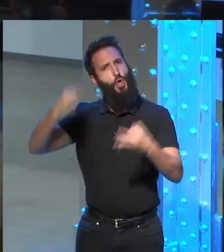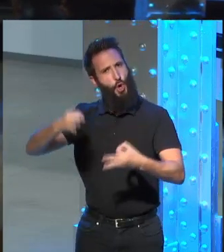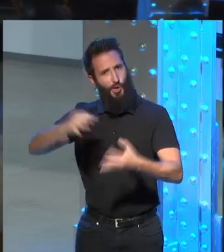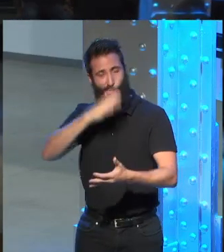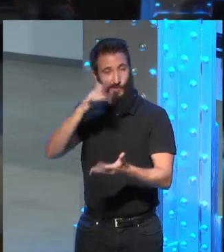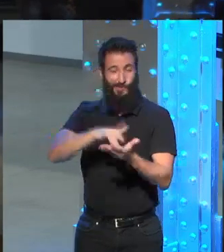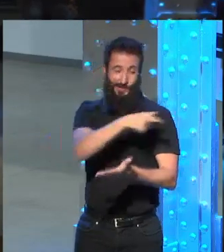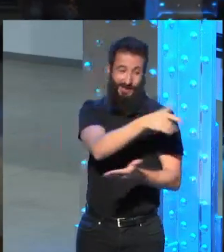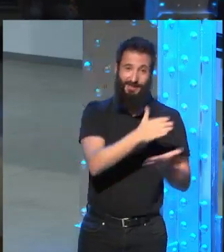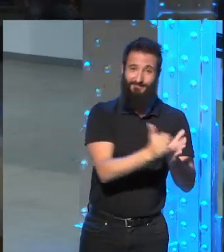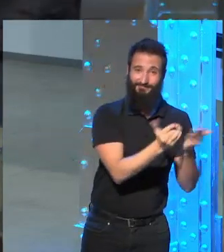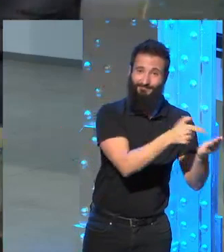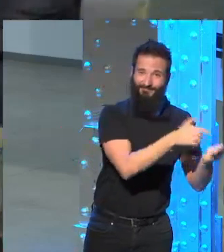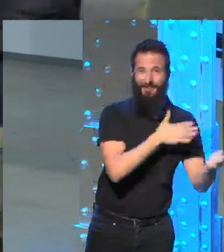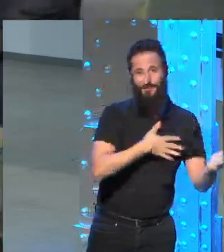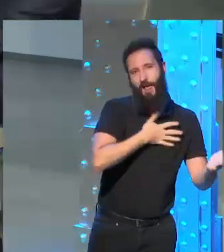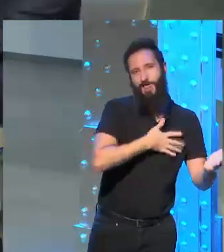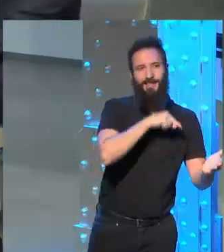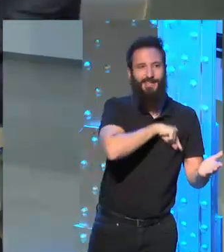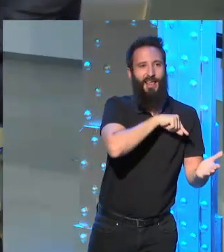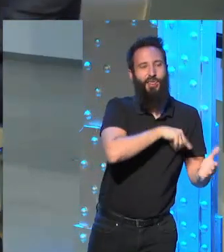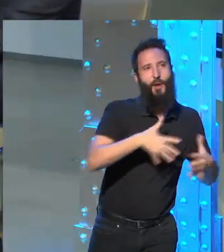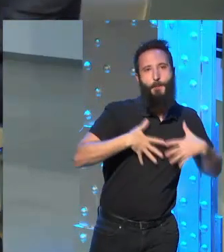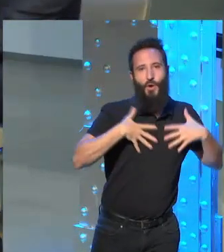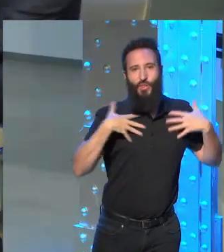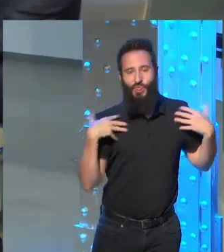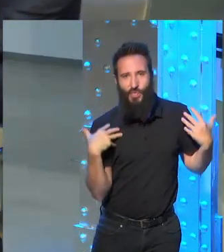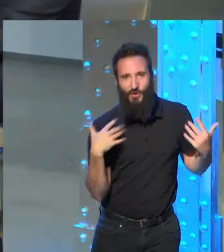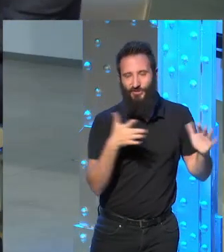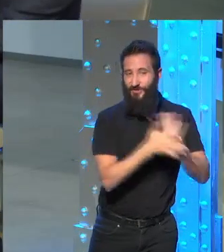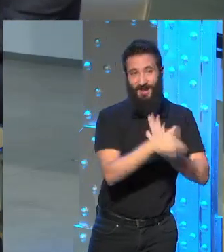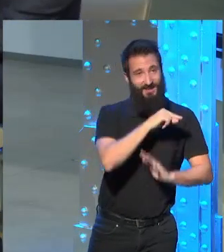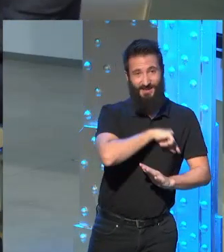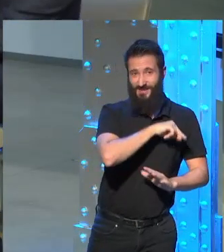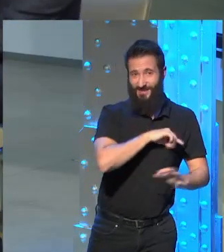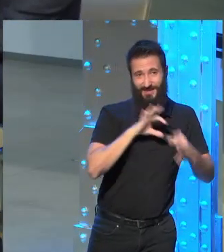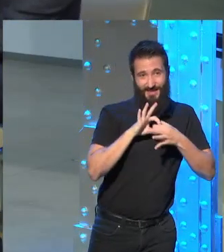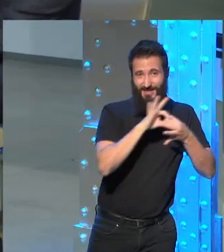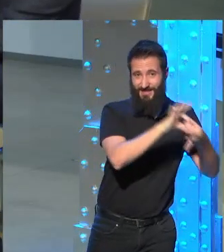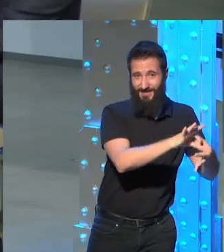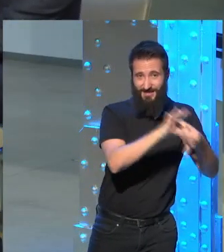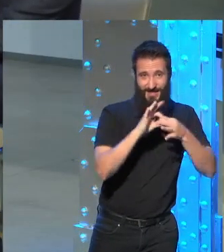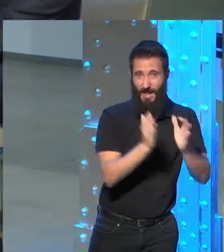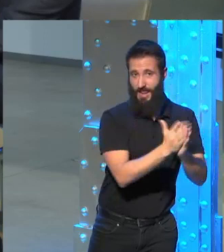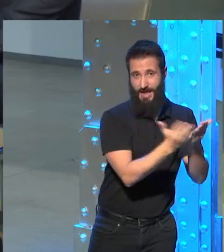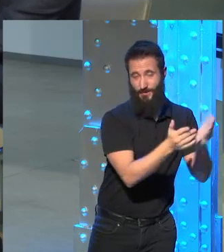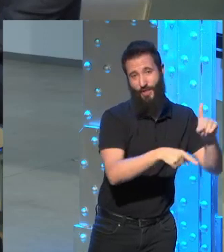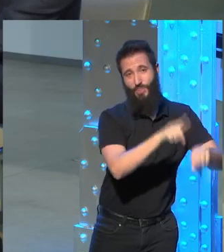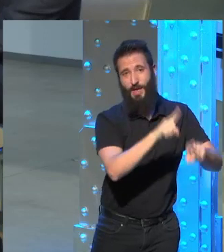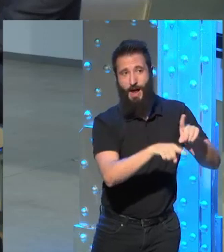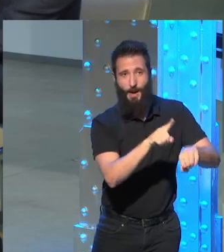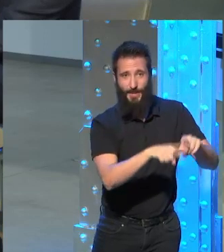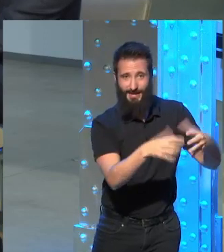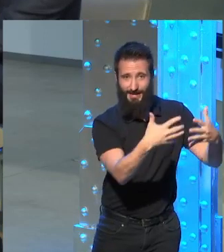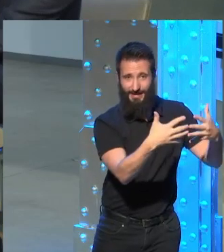puro placer es muchas veces sensación, emoción, son sentimientos que se avivan en función de